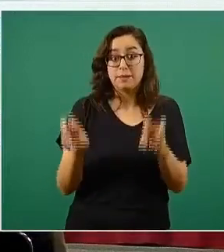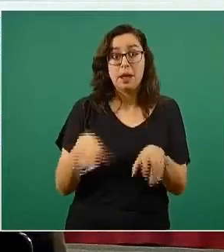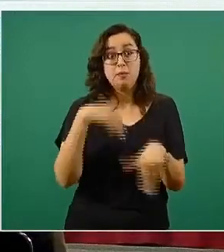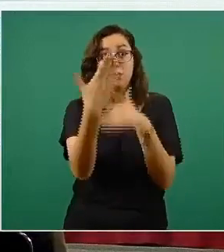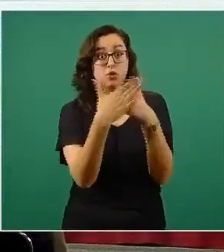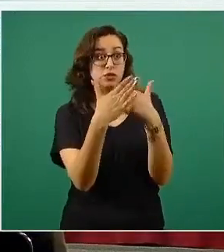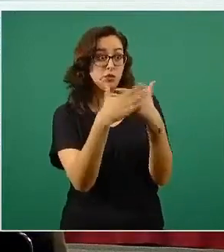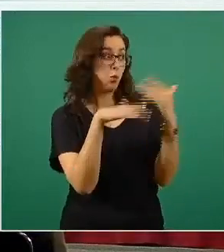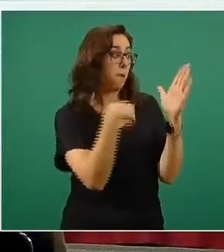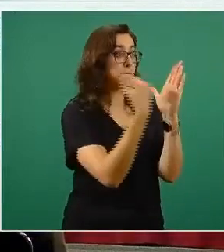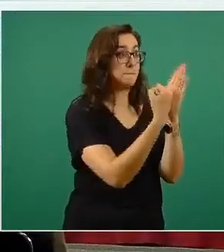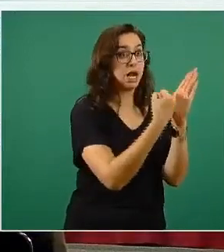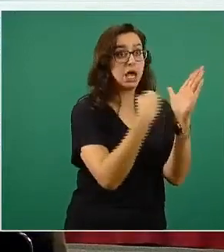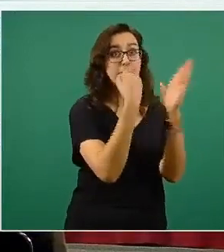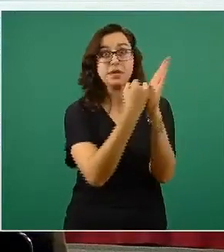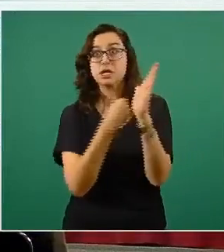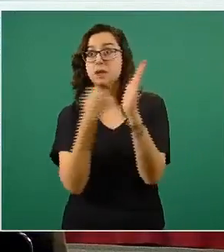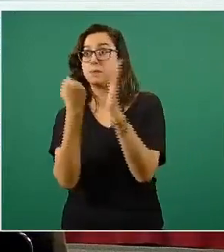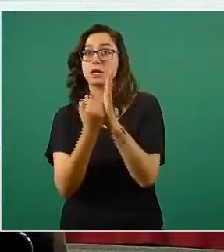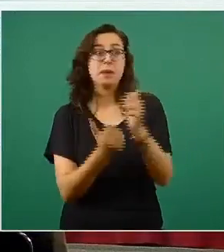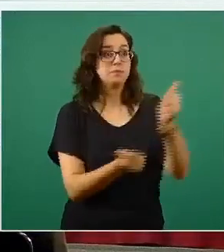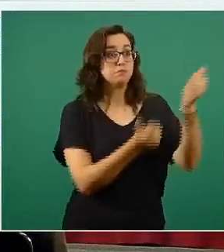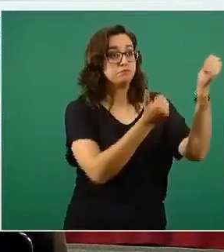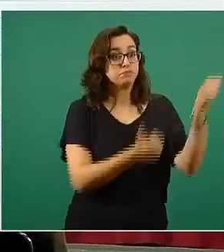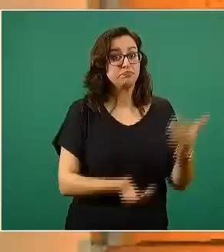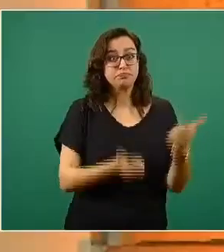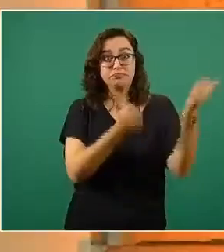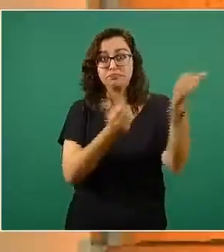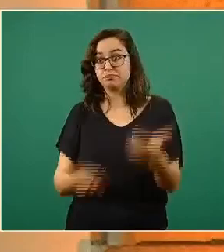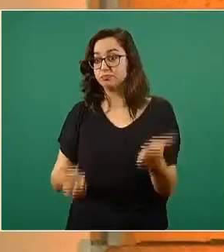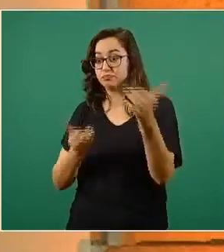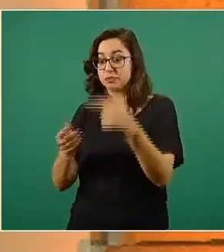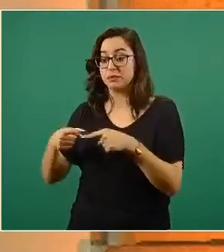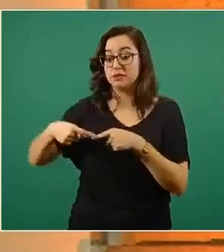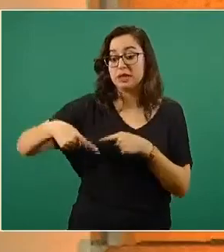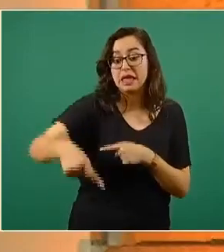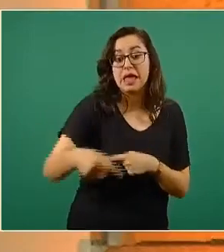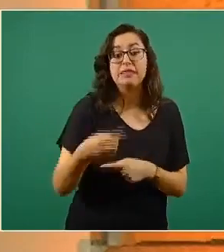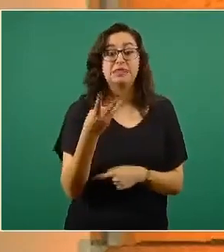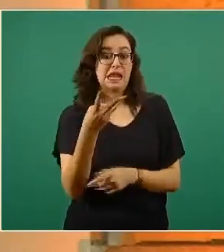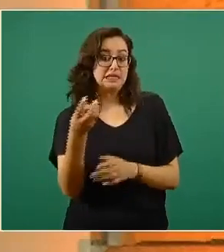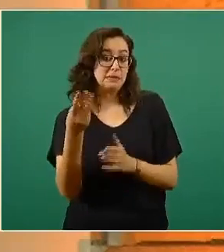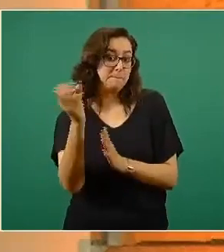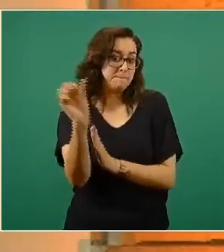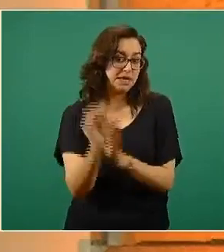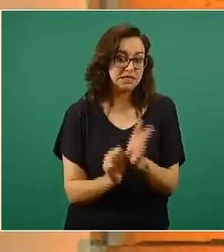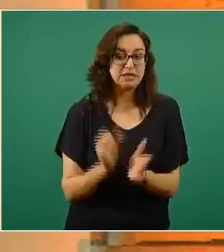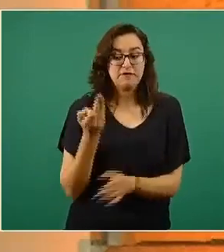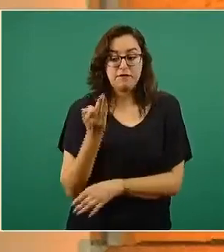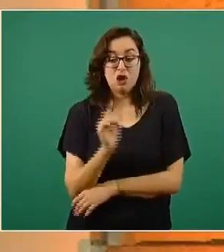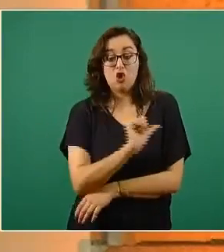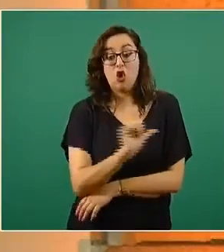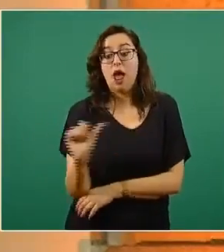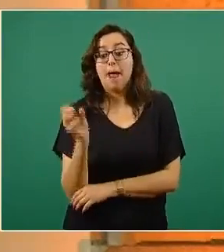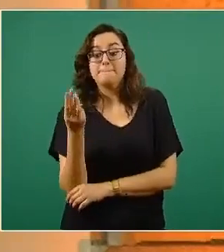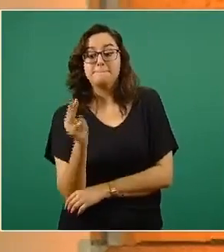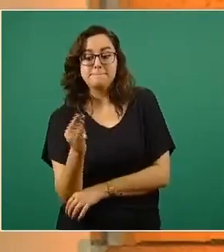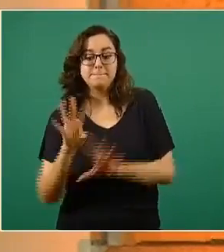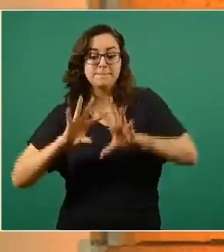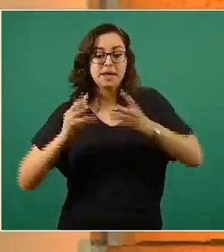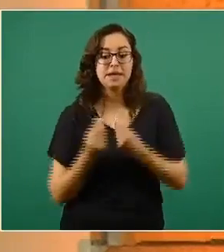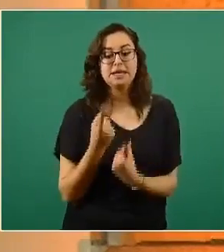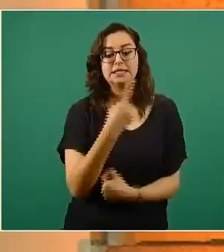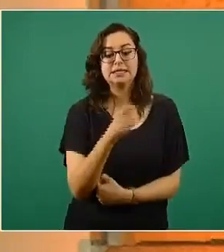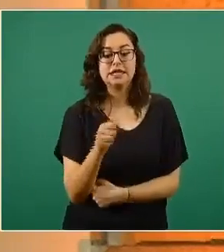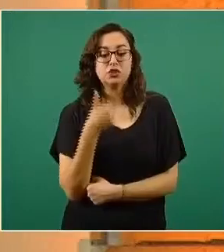que van a recibir, que vamos a recibir en nuestro país entre febrero y mayo, que representan 106